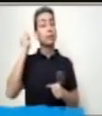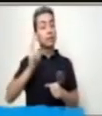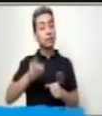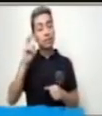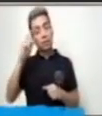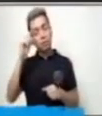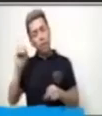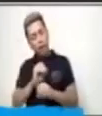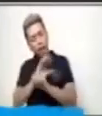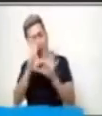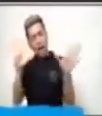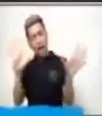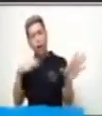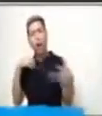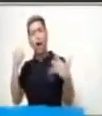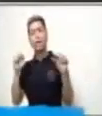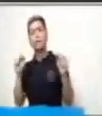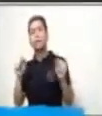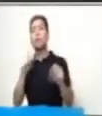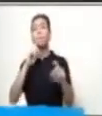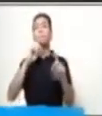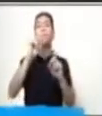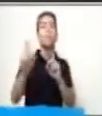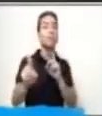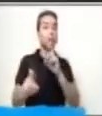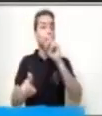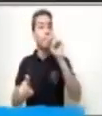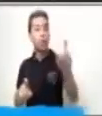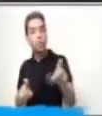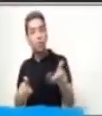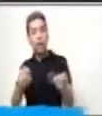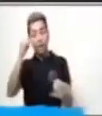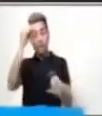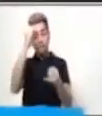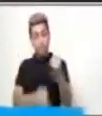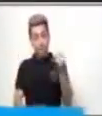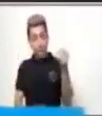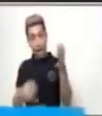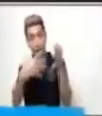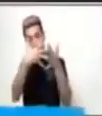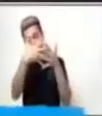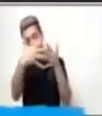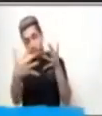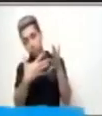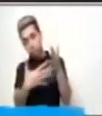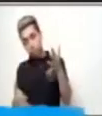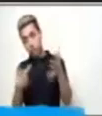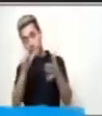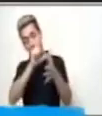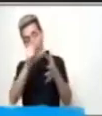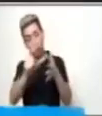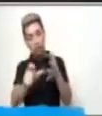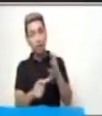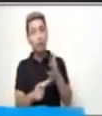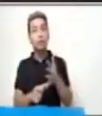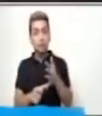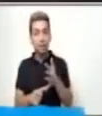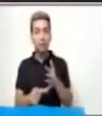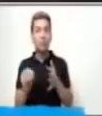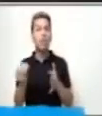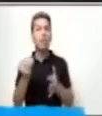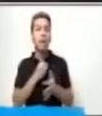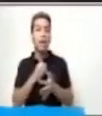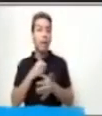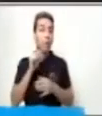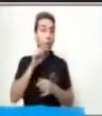hacemos una pregunta al final de la mención de las características de algo que queremos